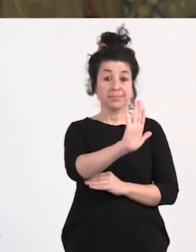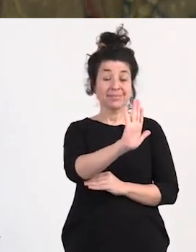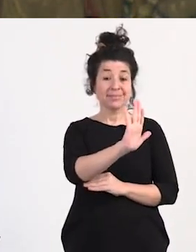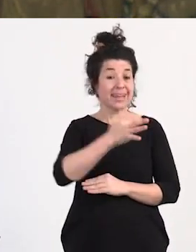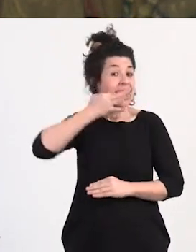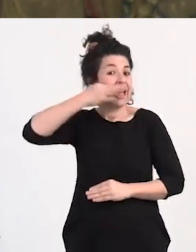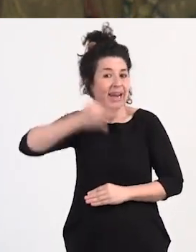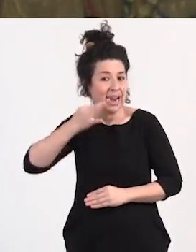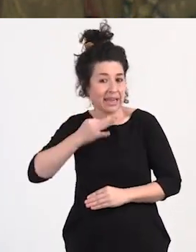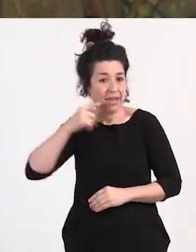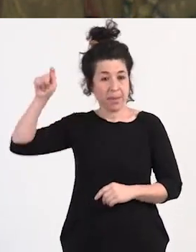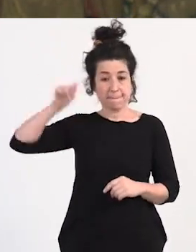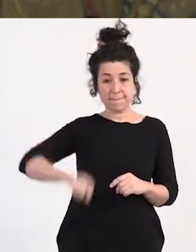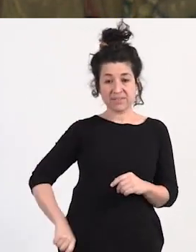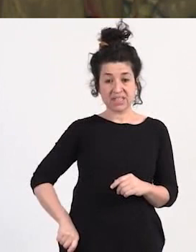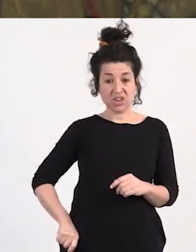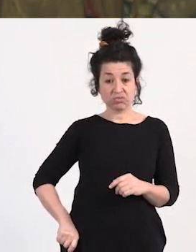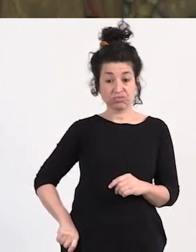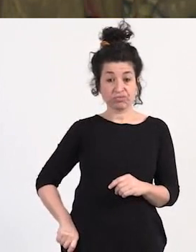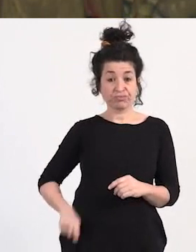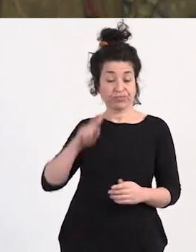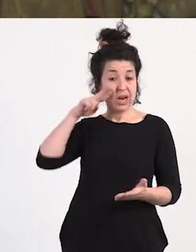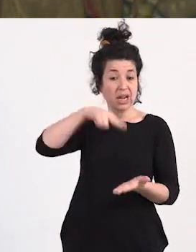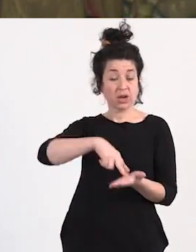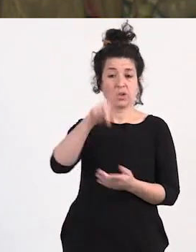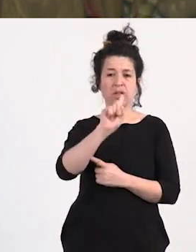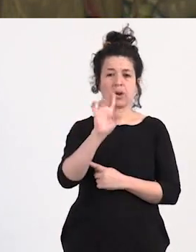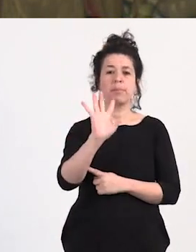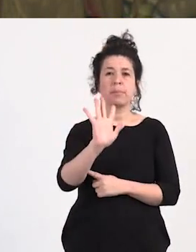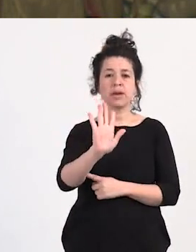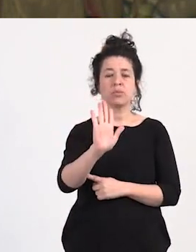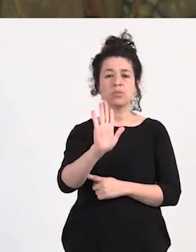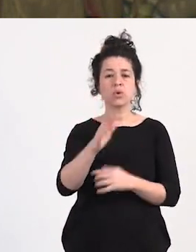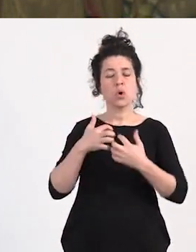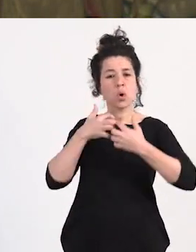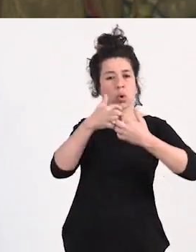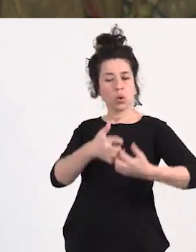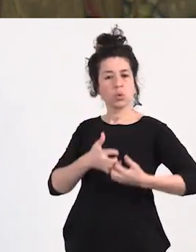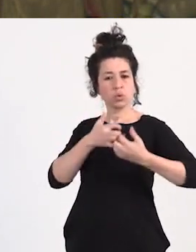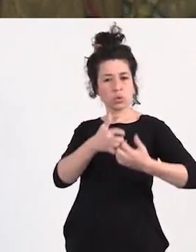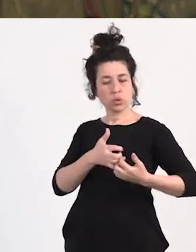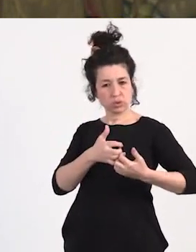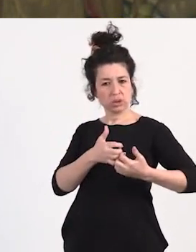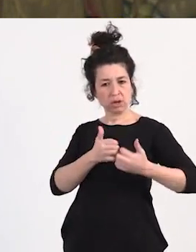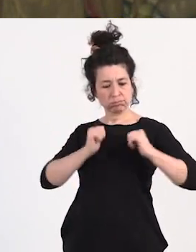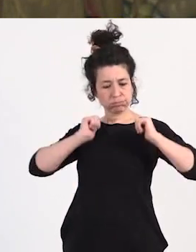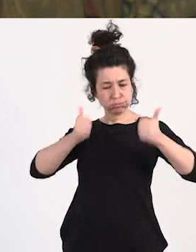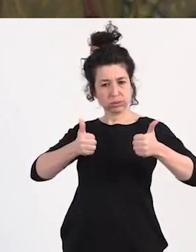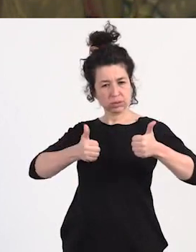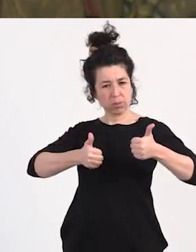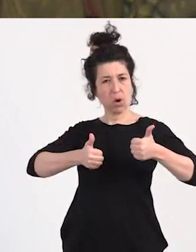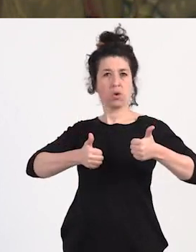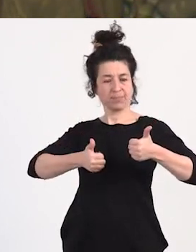profesión no está reconocida pero sí que la lucha empieza a tener un peso político muy